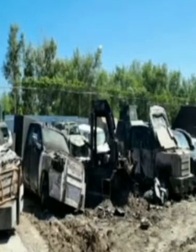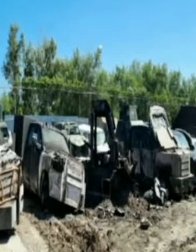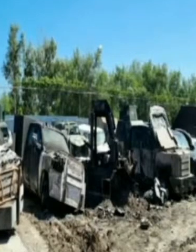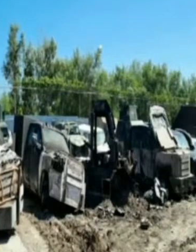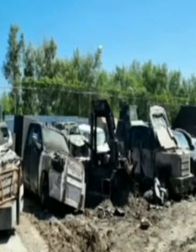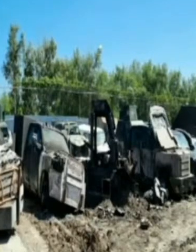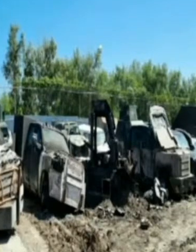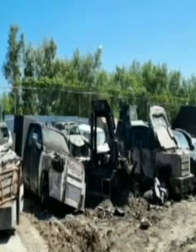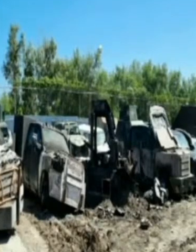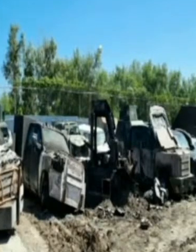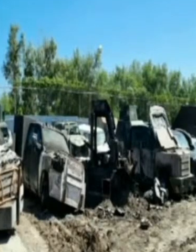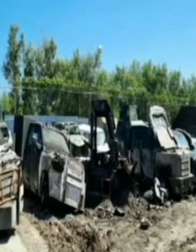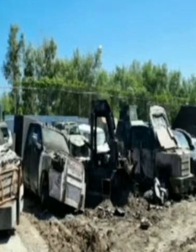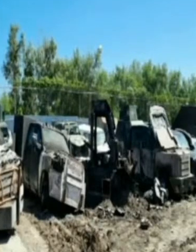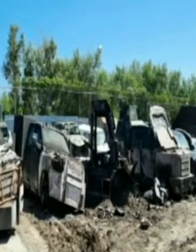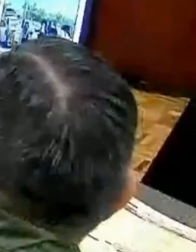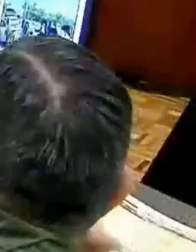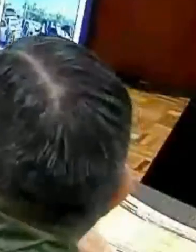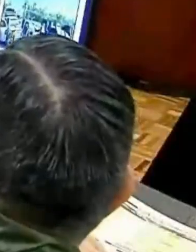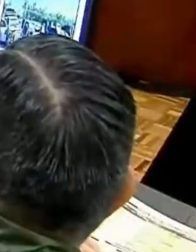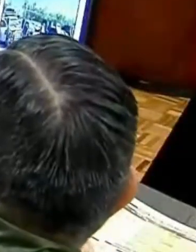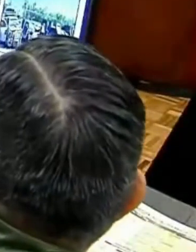el estado de Tamaulipas, presidente.